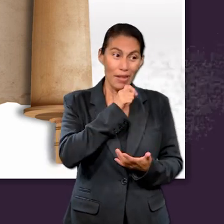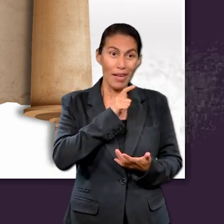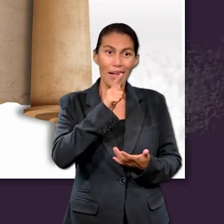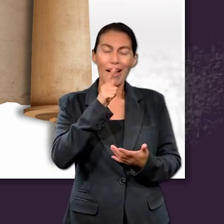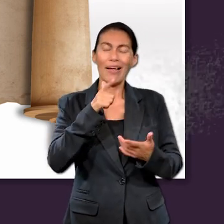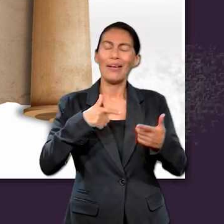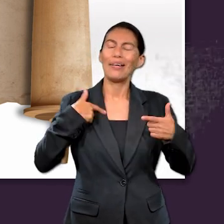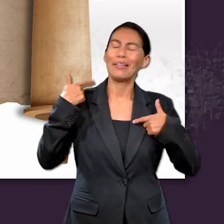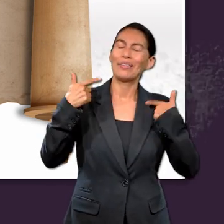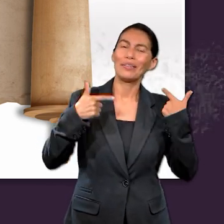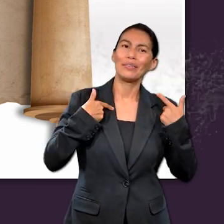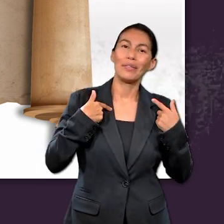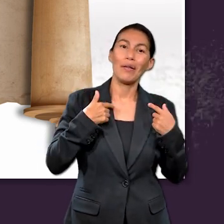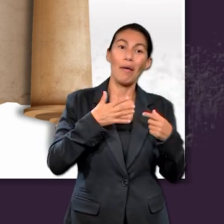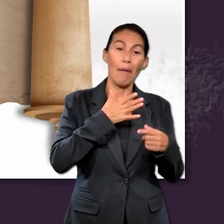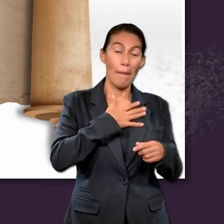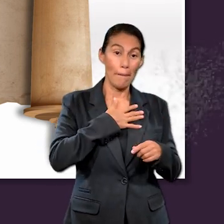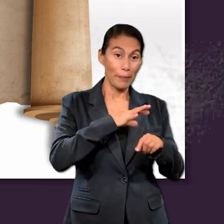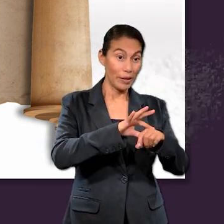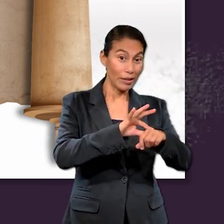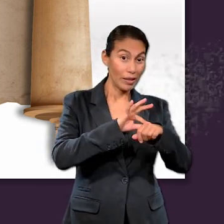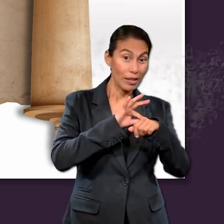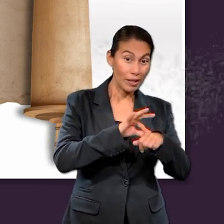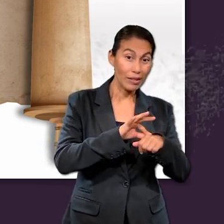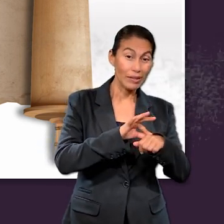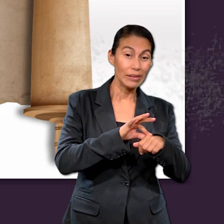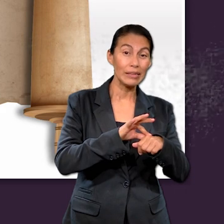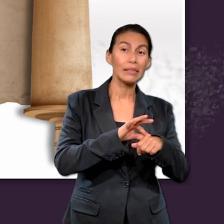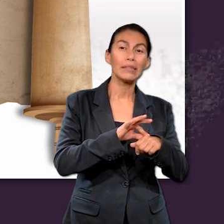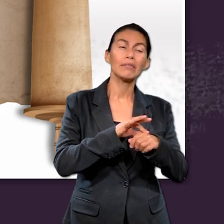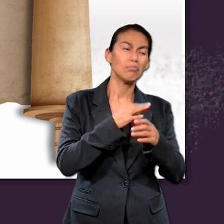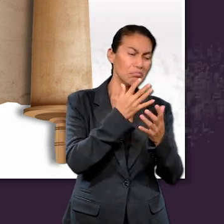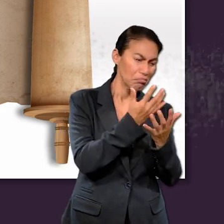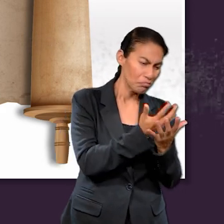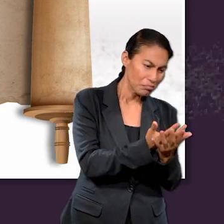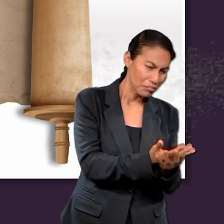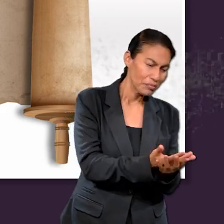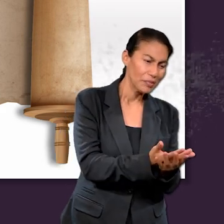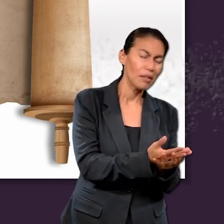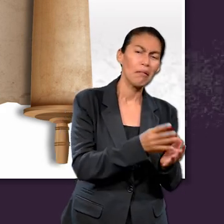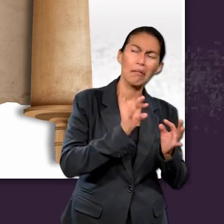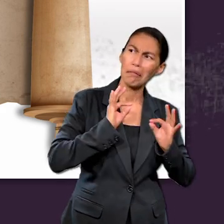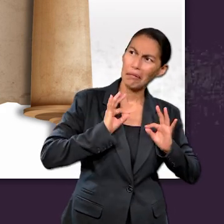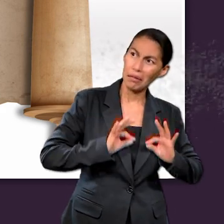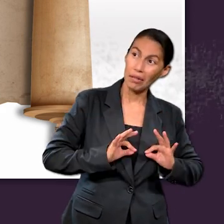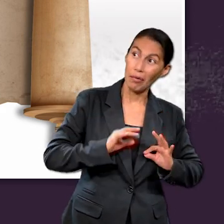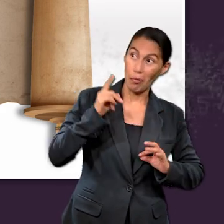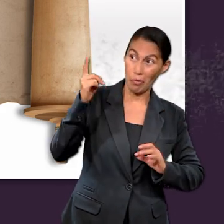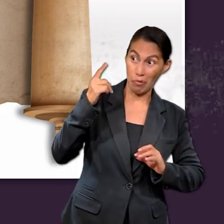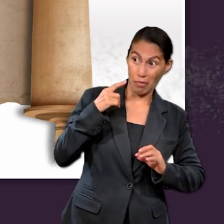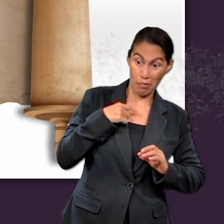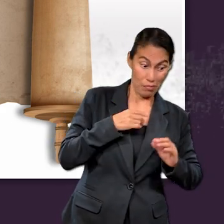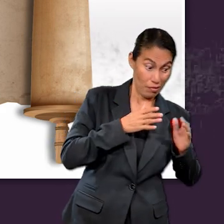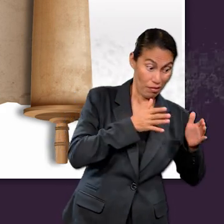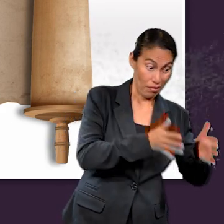reposará confiadamente porque no dejarás mi alma en el Seol, ni permitirás que tu santo vea corrupción.